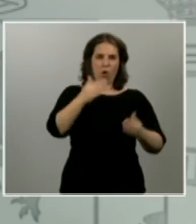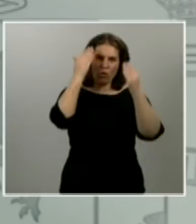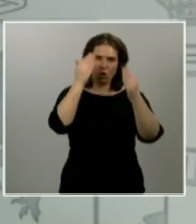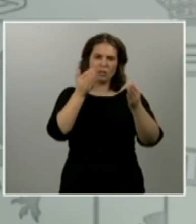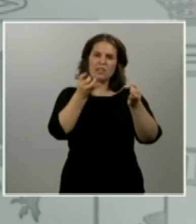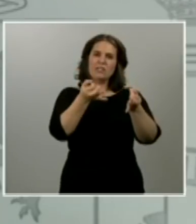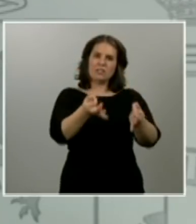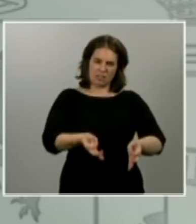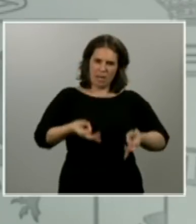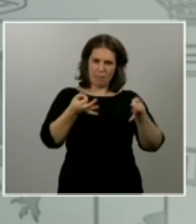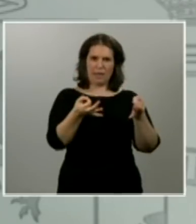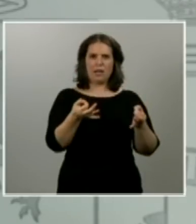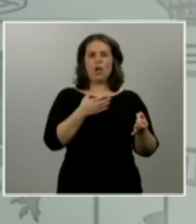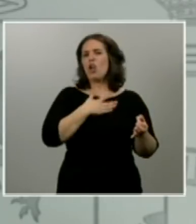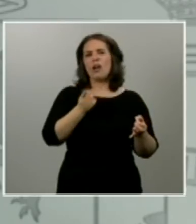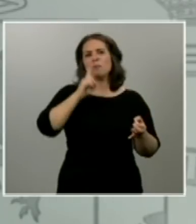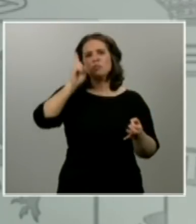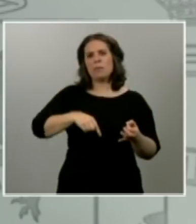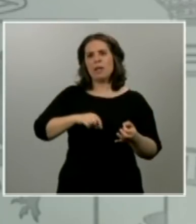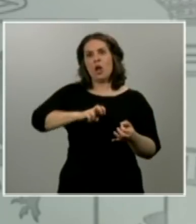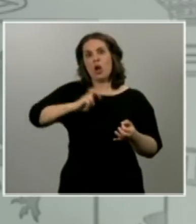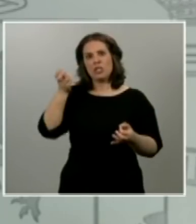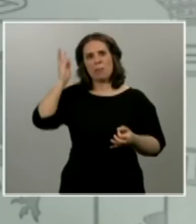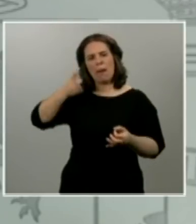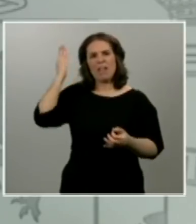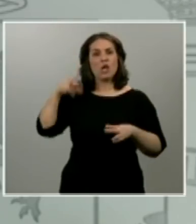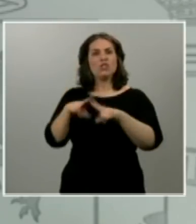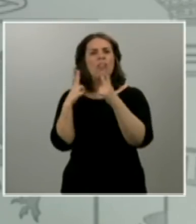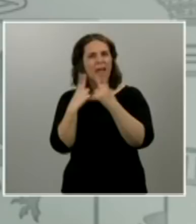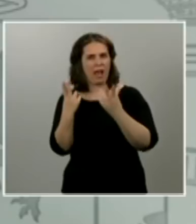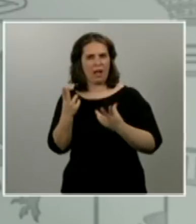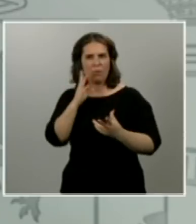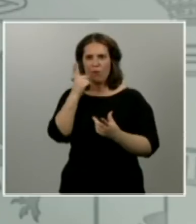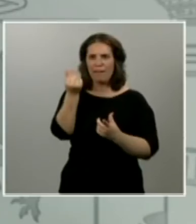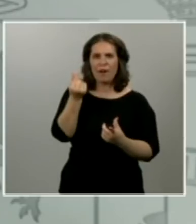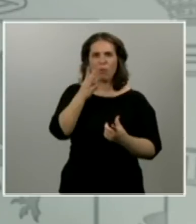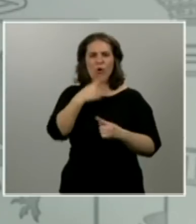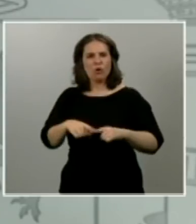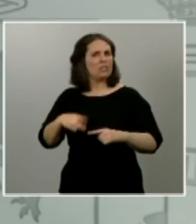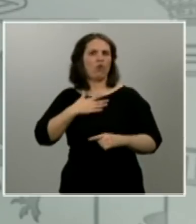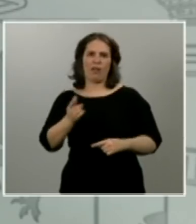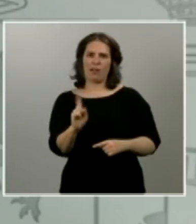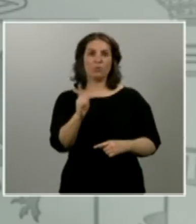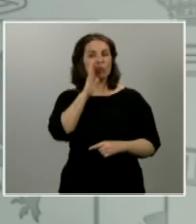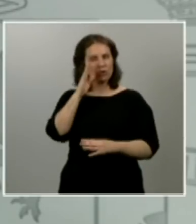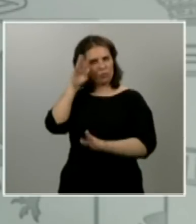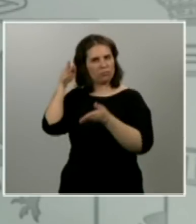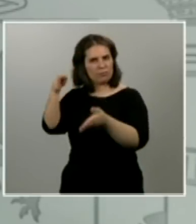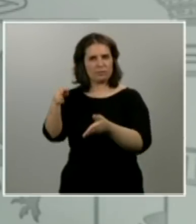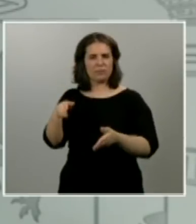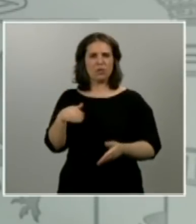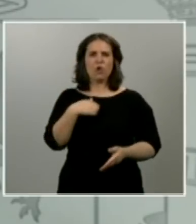una legión de víctimas sociales. En esta emergencia, lo he dicho en muchas ocasiones, nadie quedará atrás.